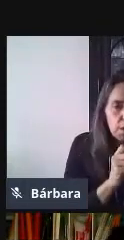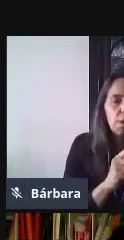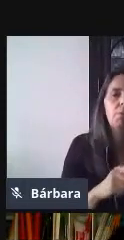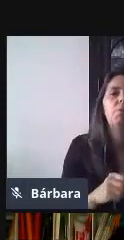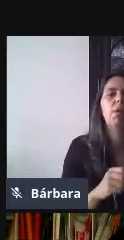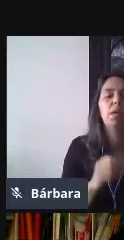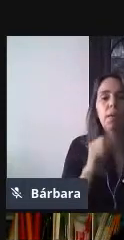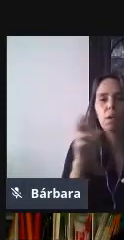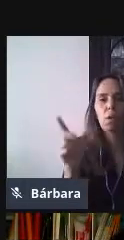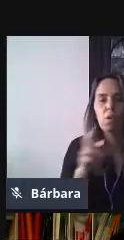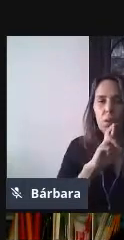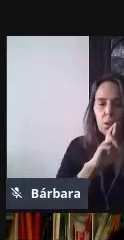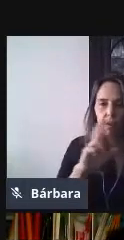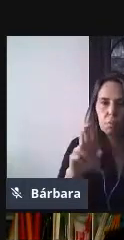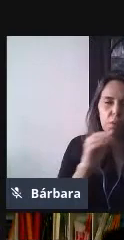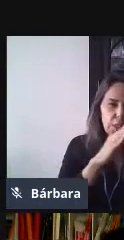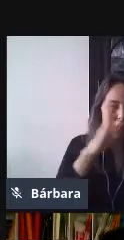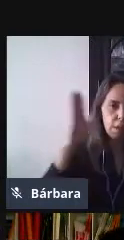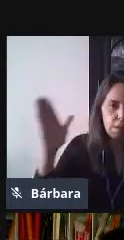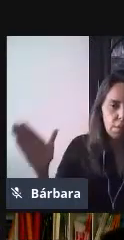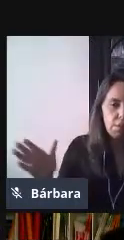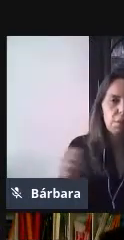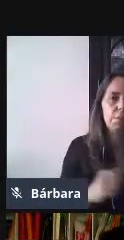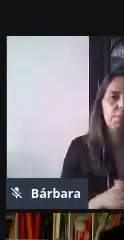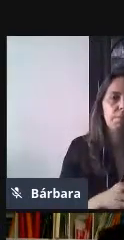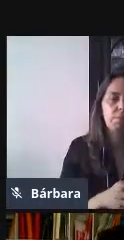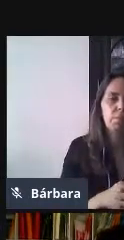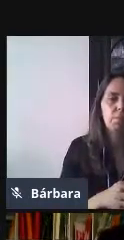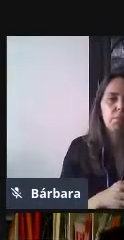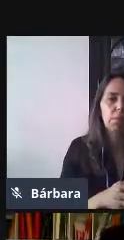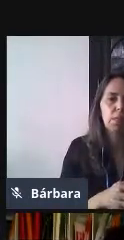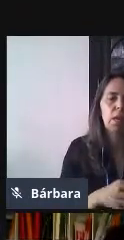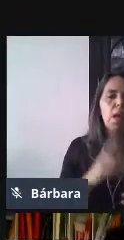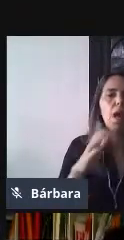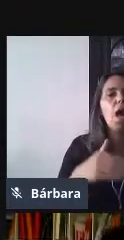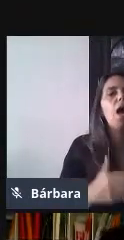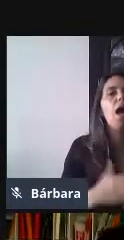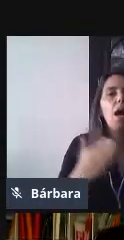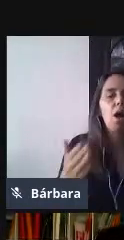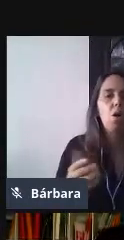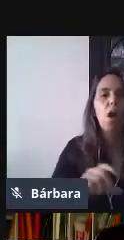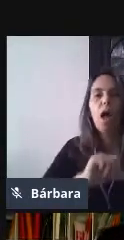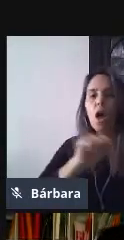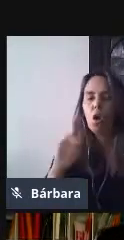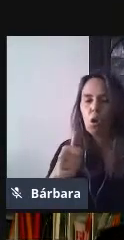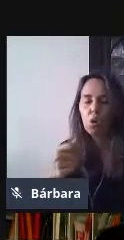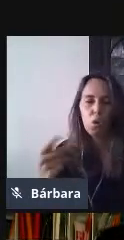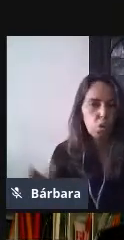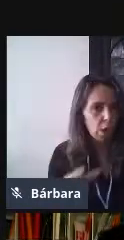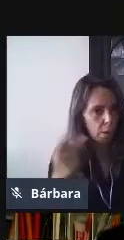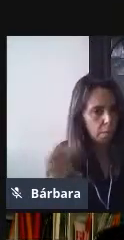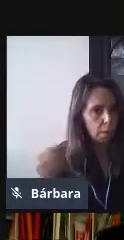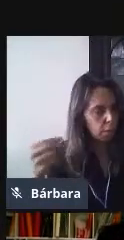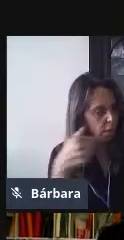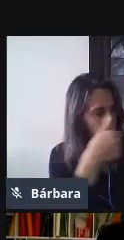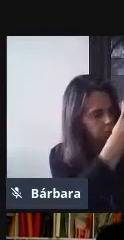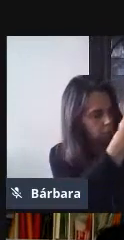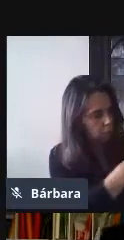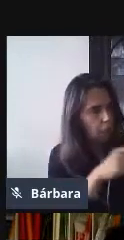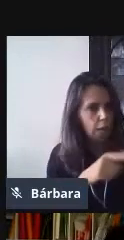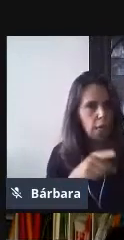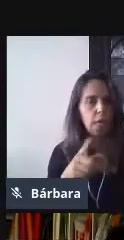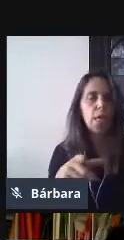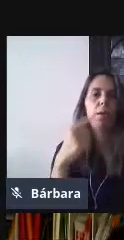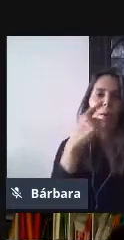opción múltiple. Ahora voy a agregar una nueva pregunta. Recuerden, me voy al icono de más.